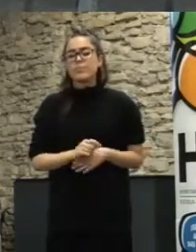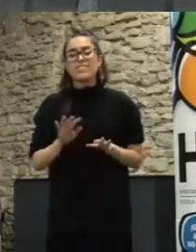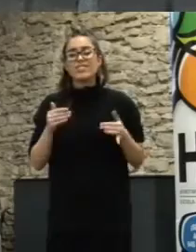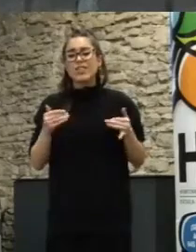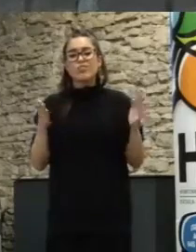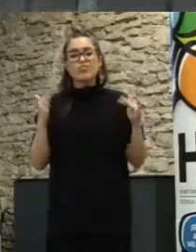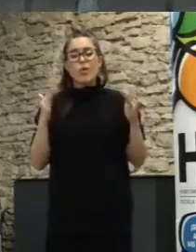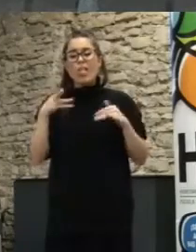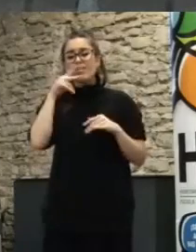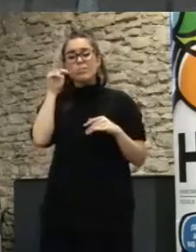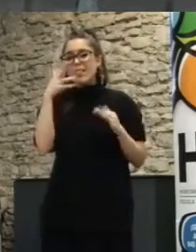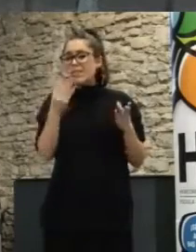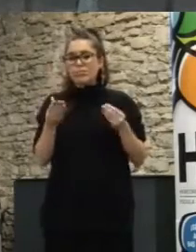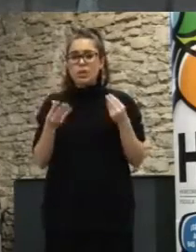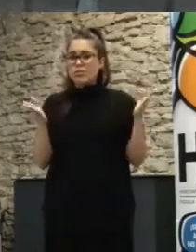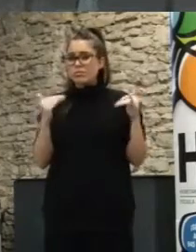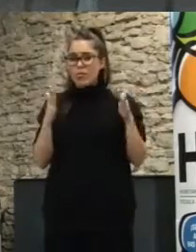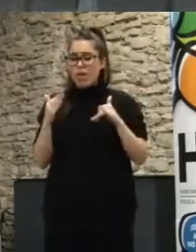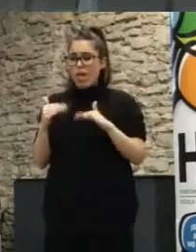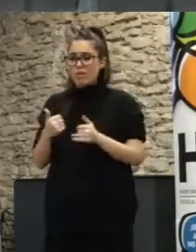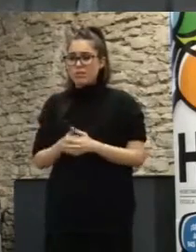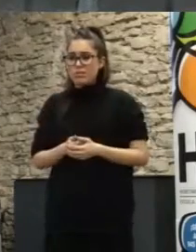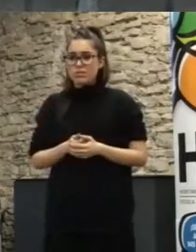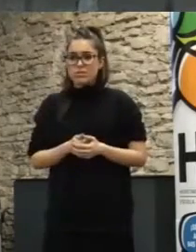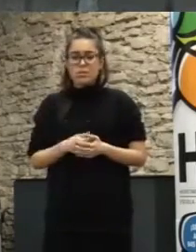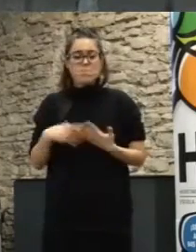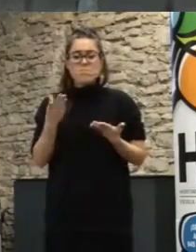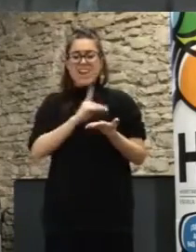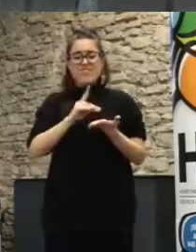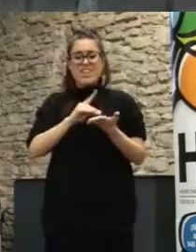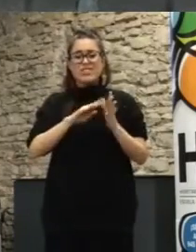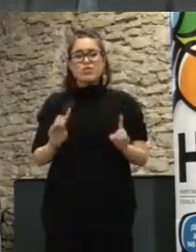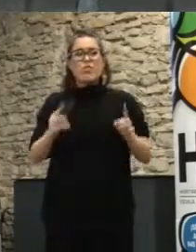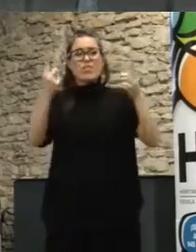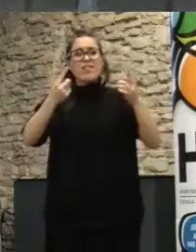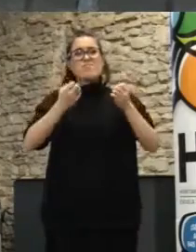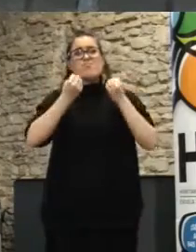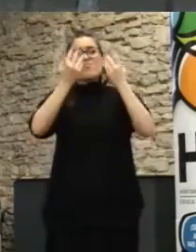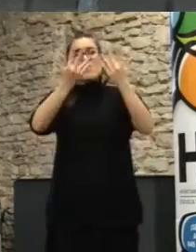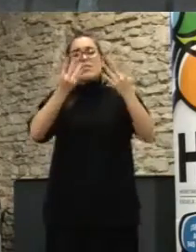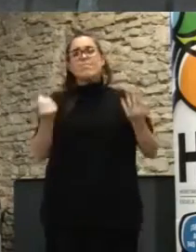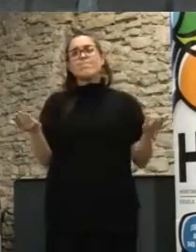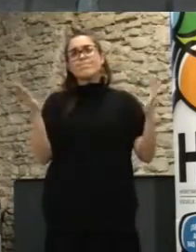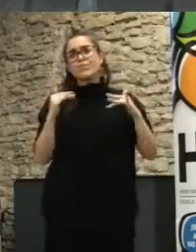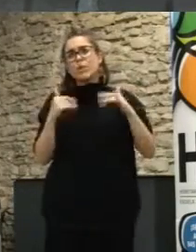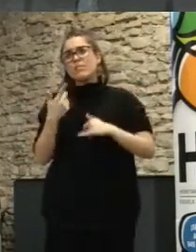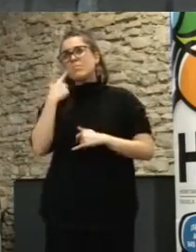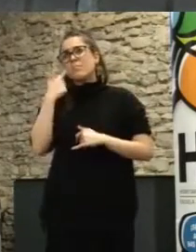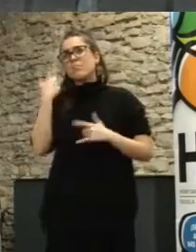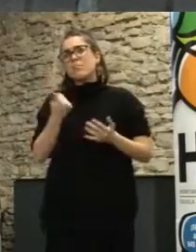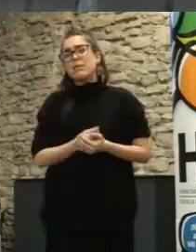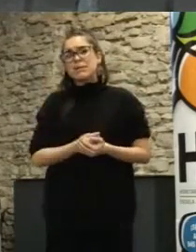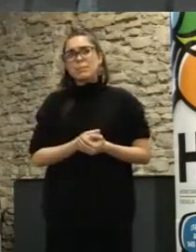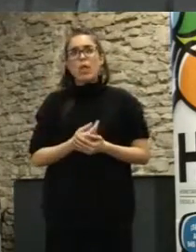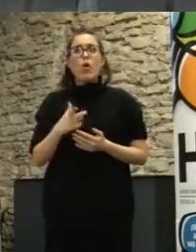muchas experiencias que hayan llegado a un dato definitivo es decir que la plataforma de participación tenga 100.000